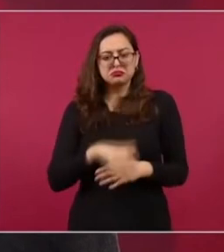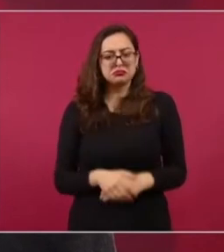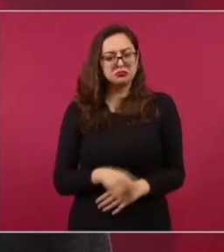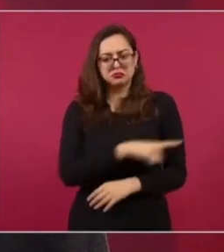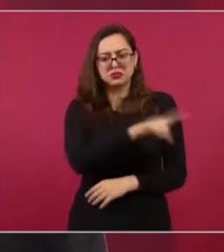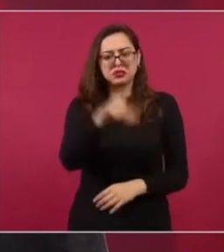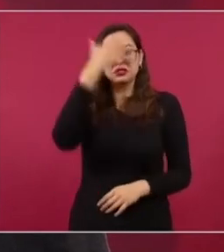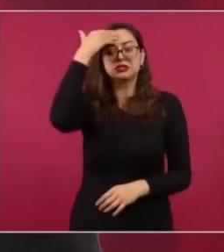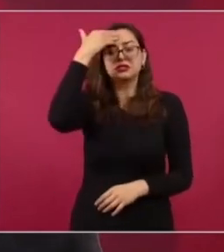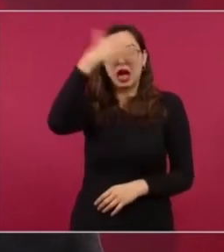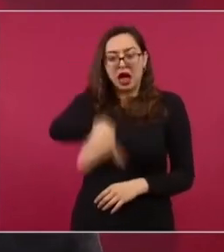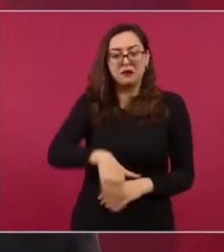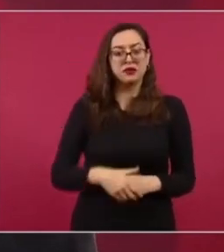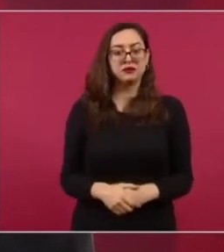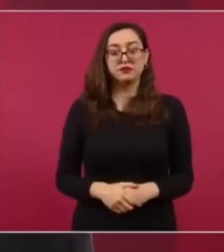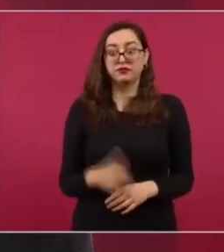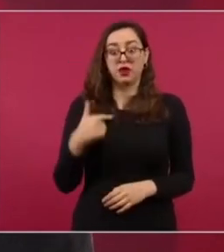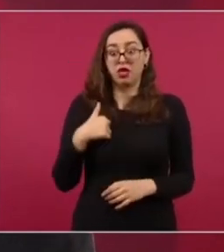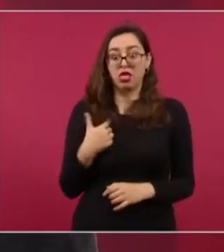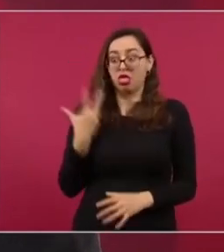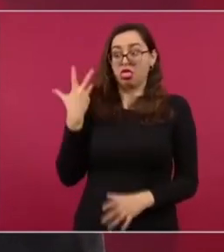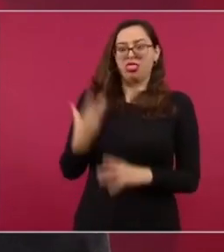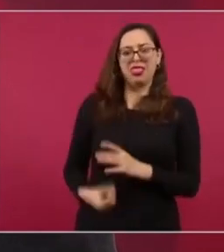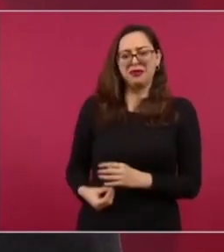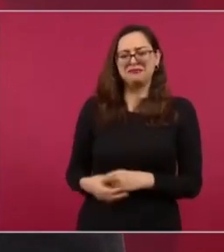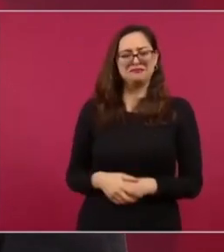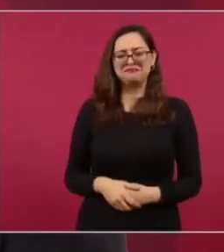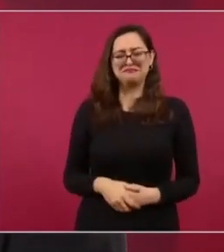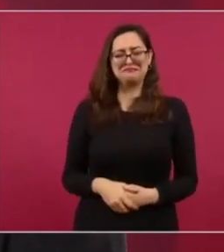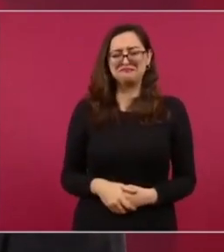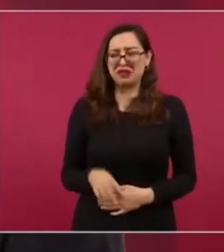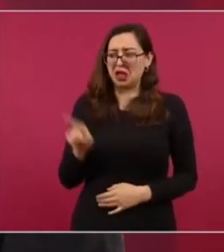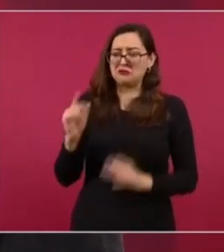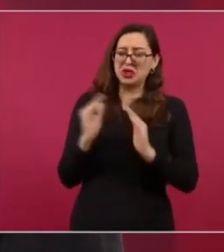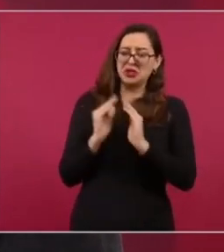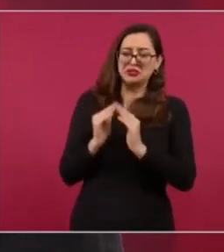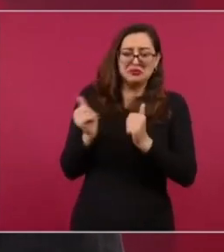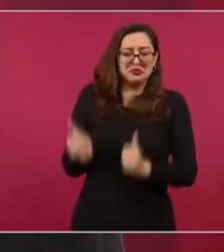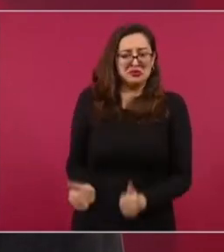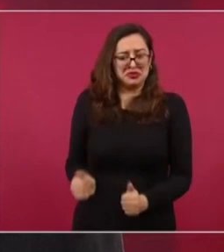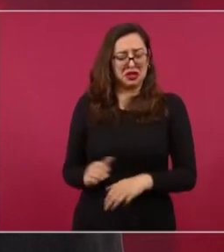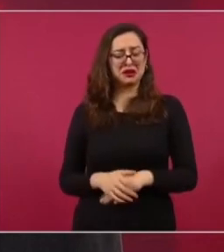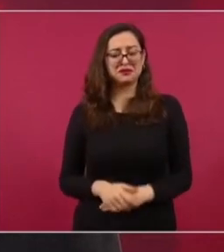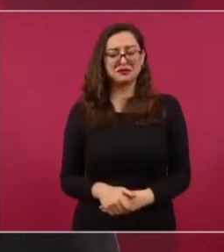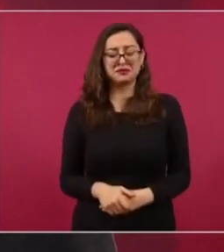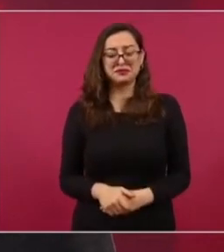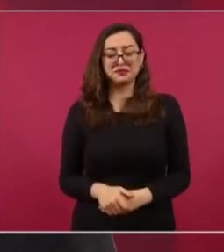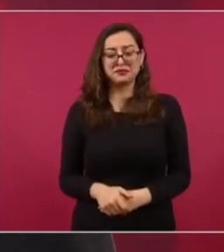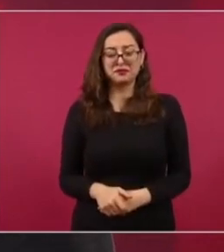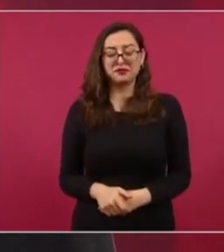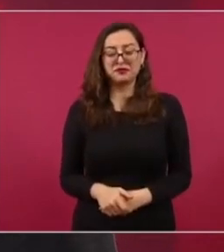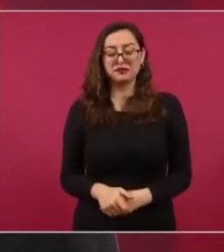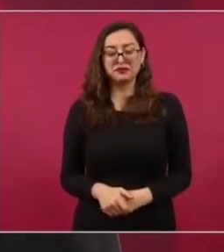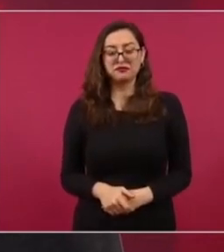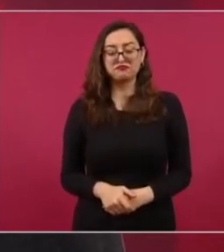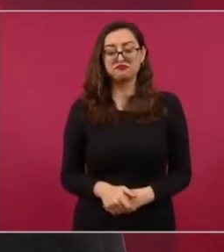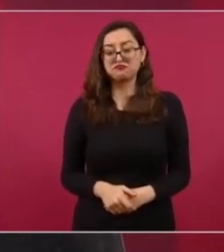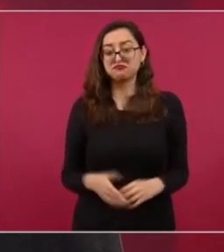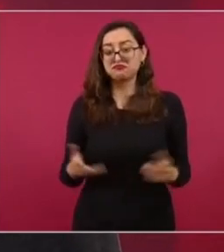se padece se sufre cuando se va a la cárcel